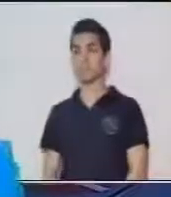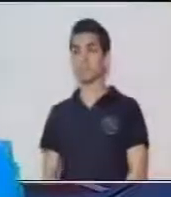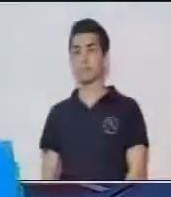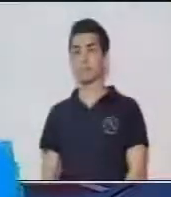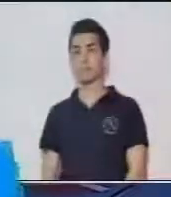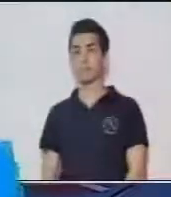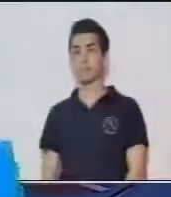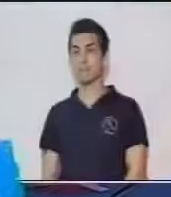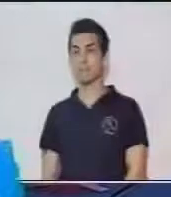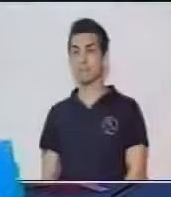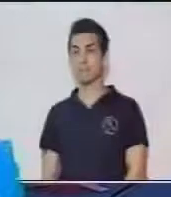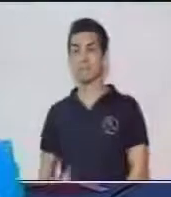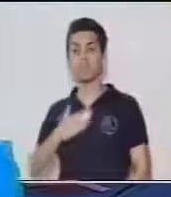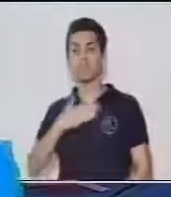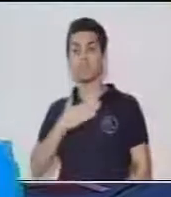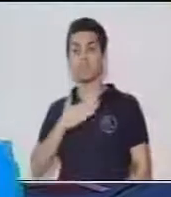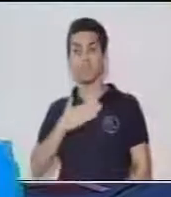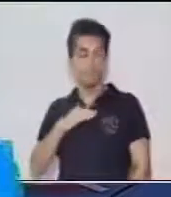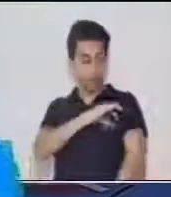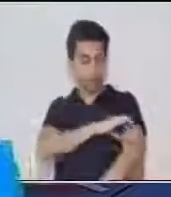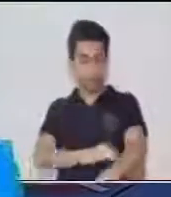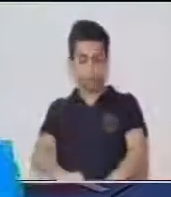de nuestros huesos.